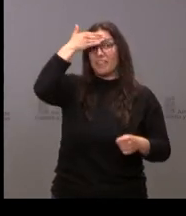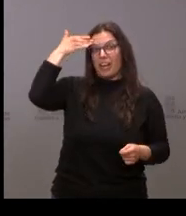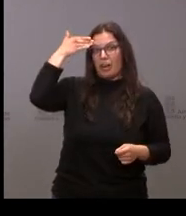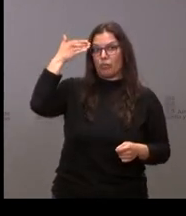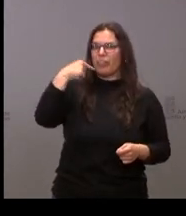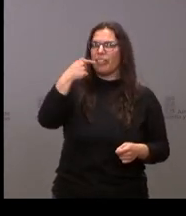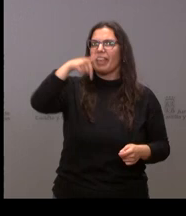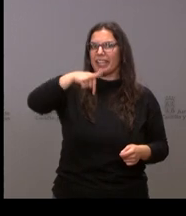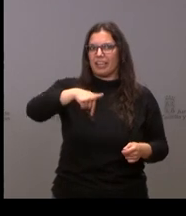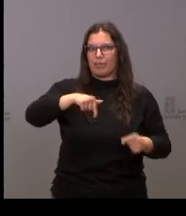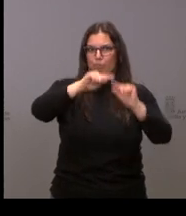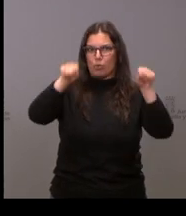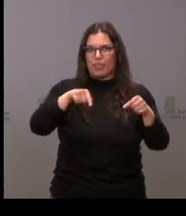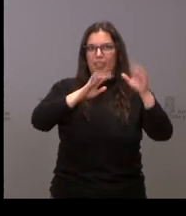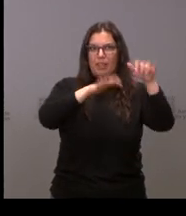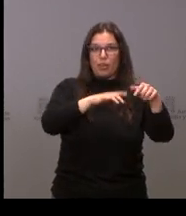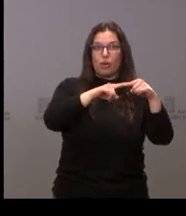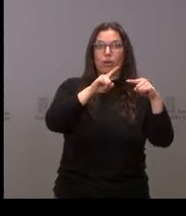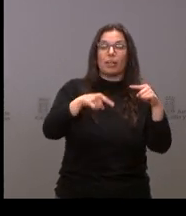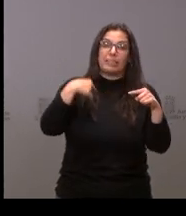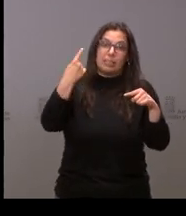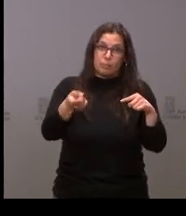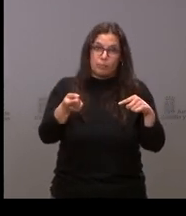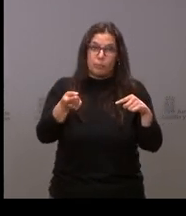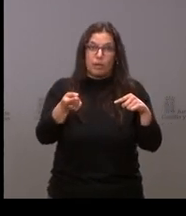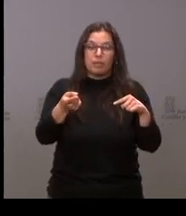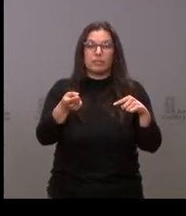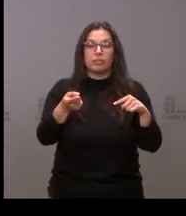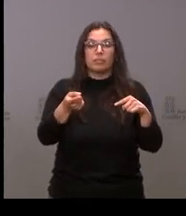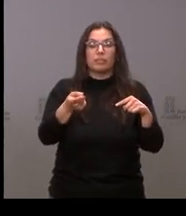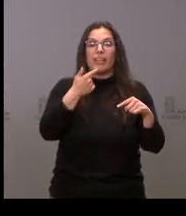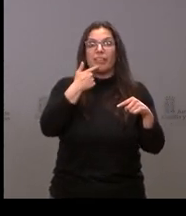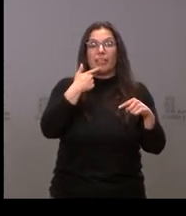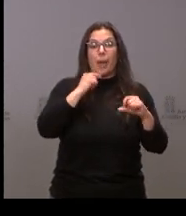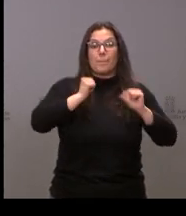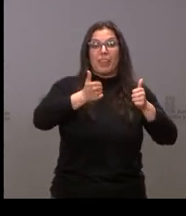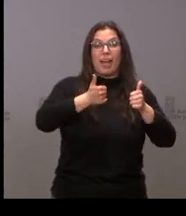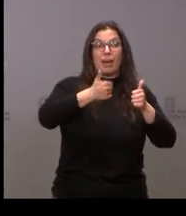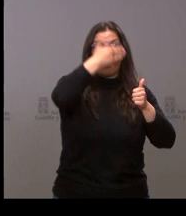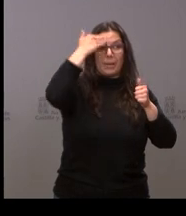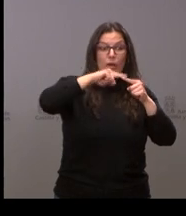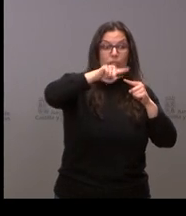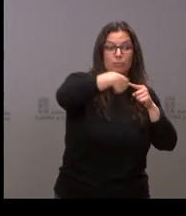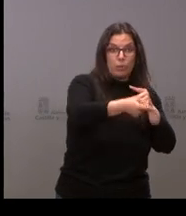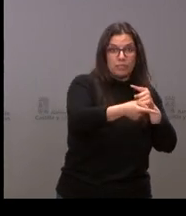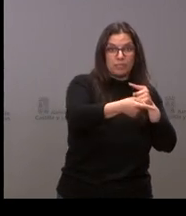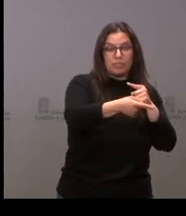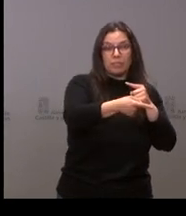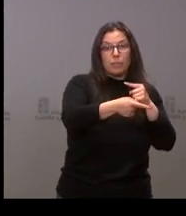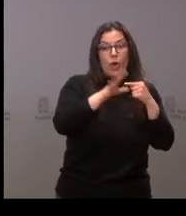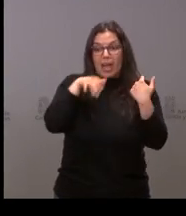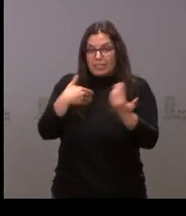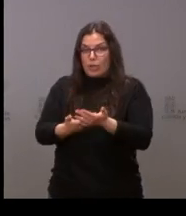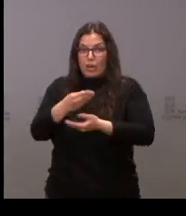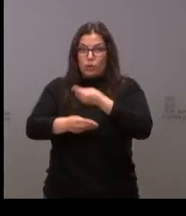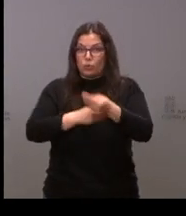provincia de León para después como medida para después ponerse en marcha después del verano y de la que no se ha conseguido desarrollar nada hasta